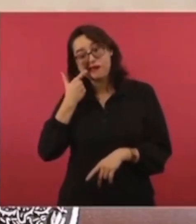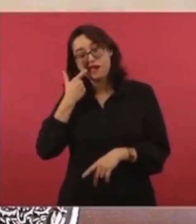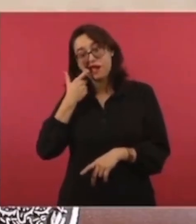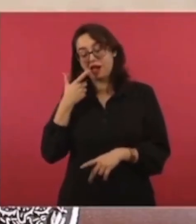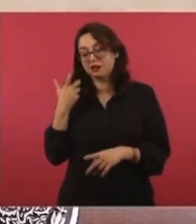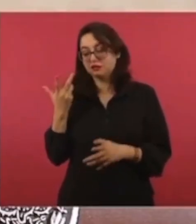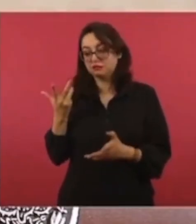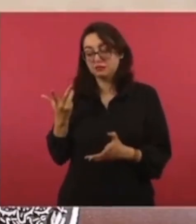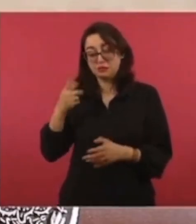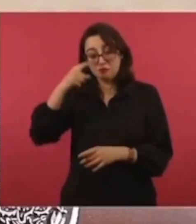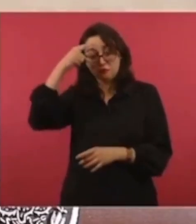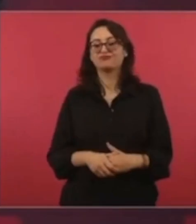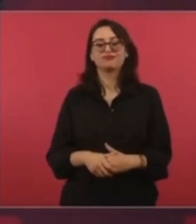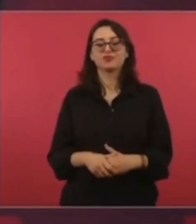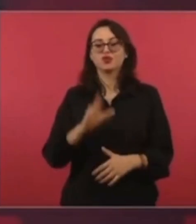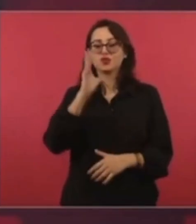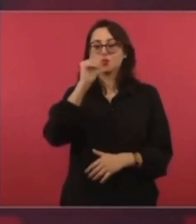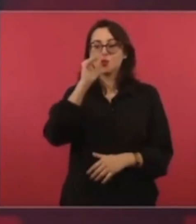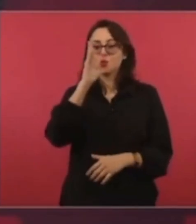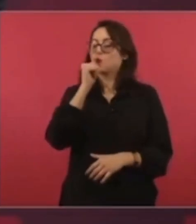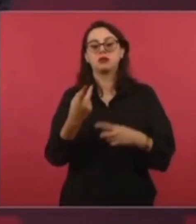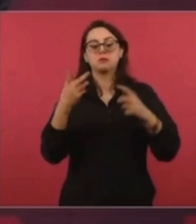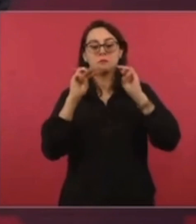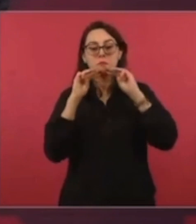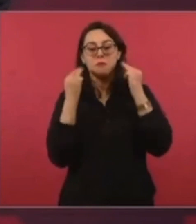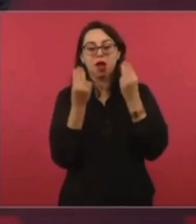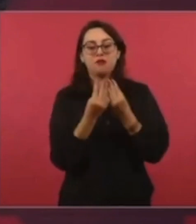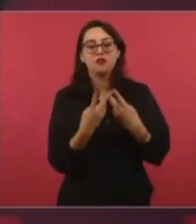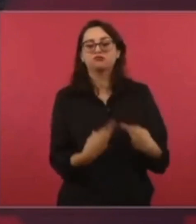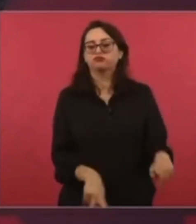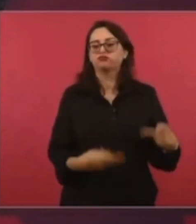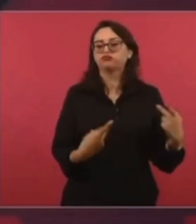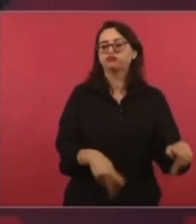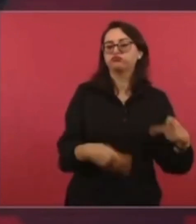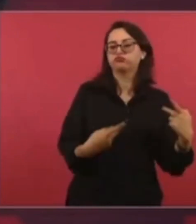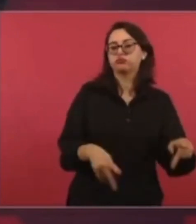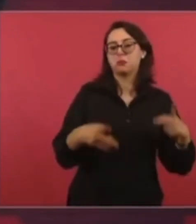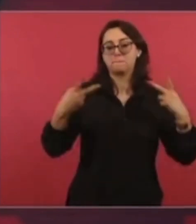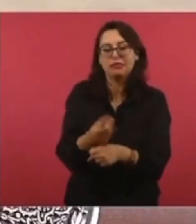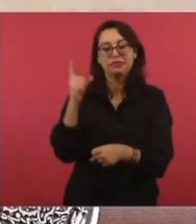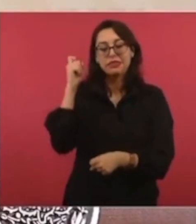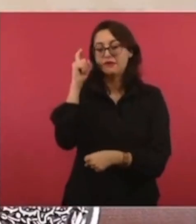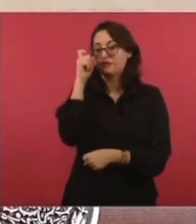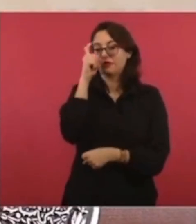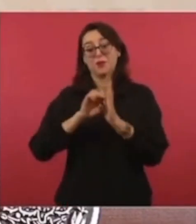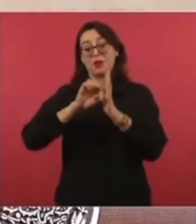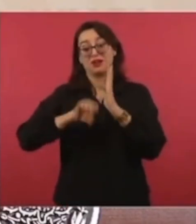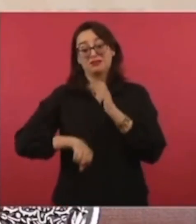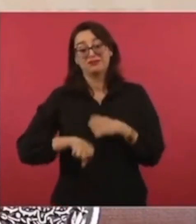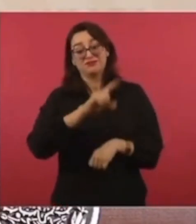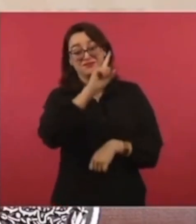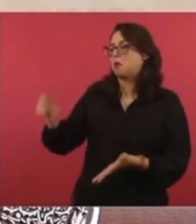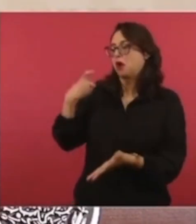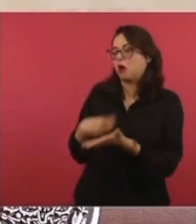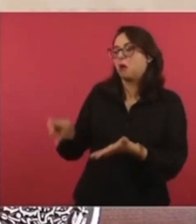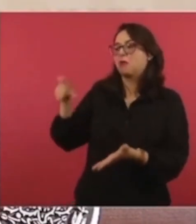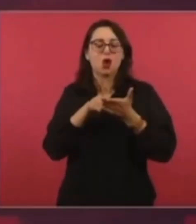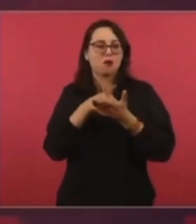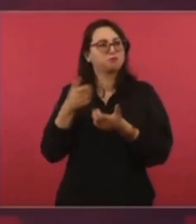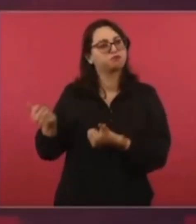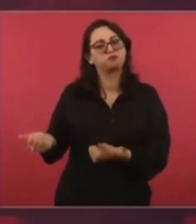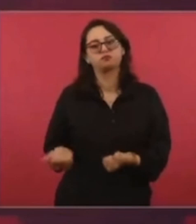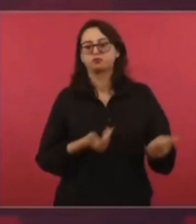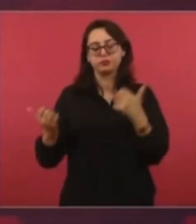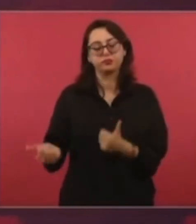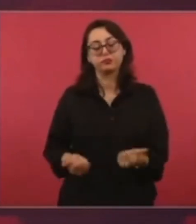drogadicción si hay demanda. Un poco lo que lamentablemente les pasa en Estados Unidos, que existe la demanda. Por eso